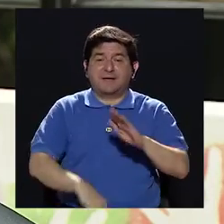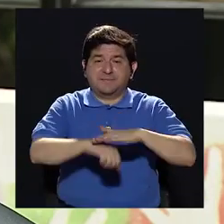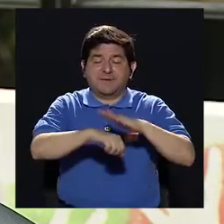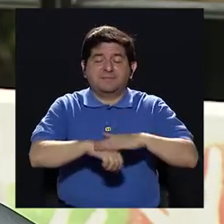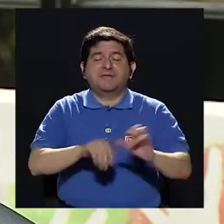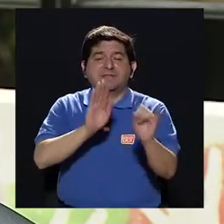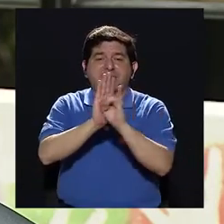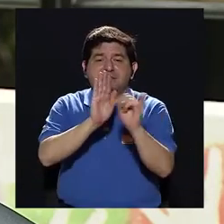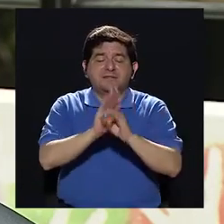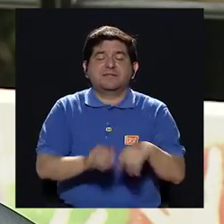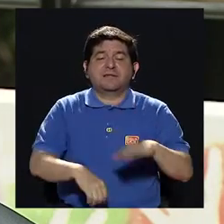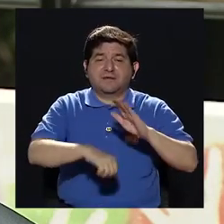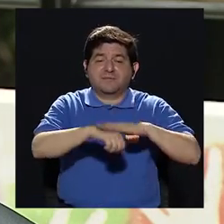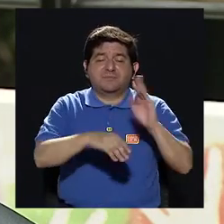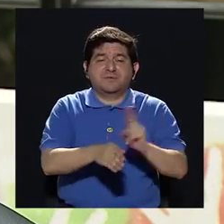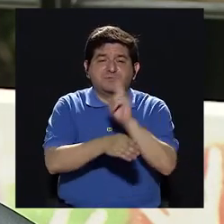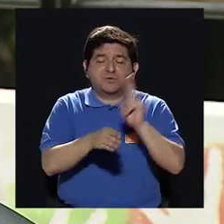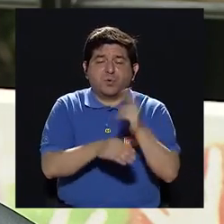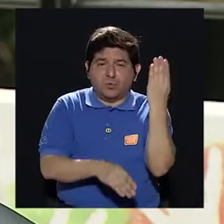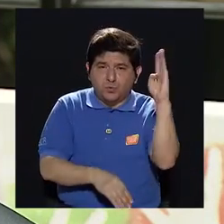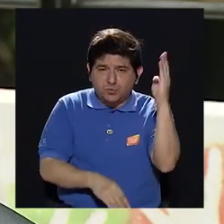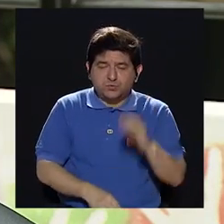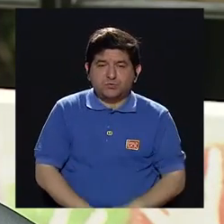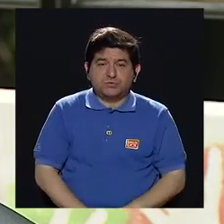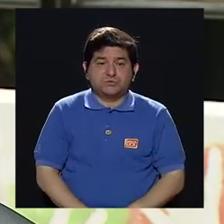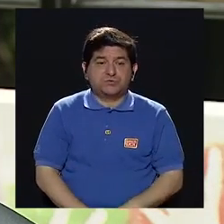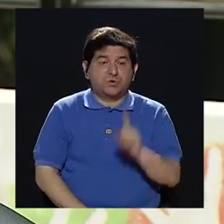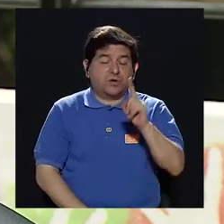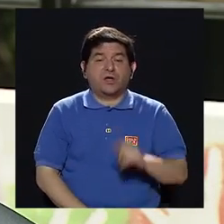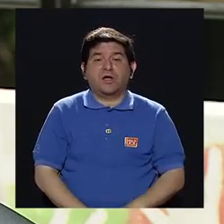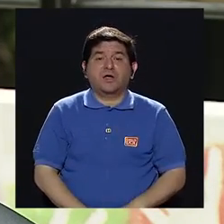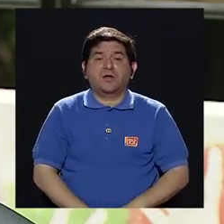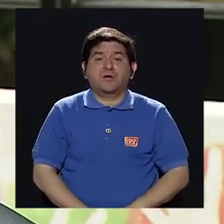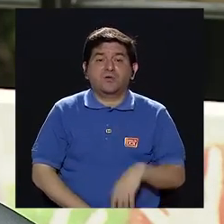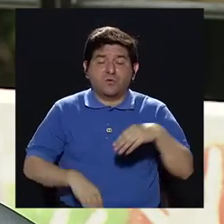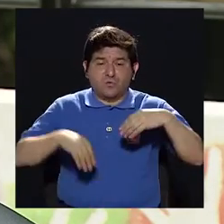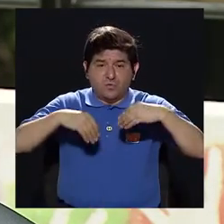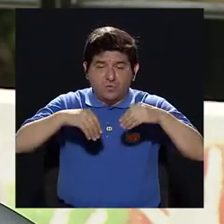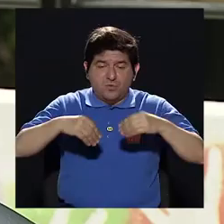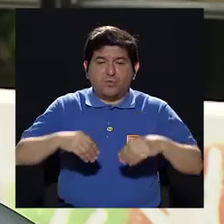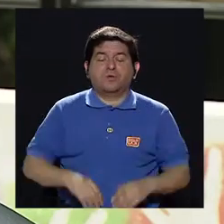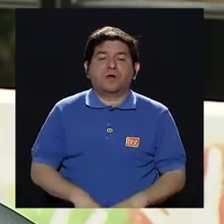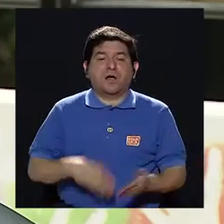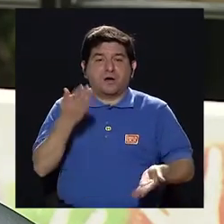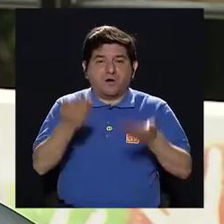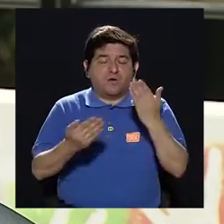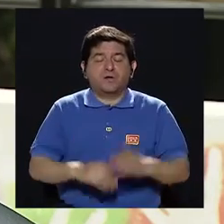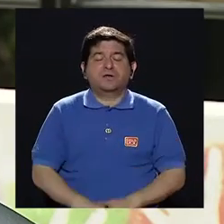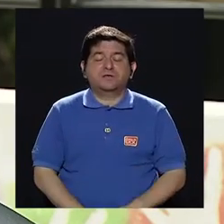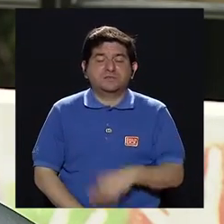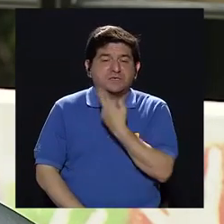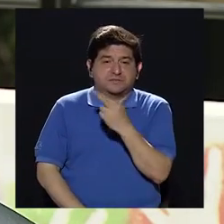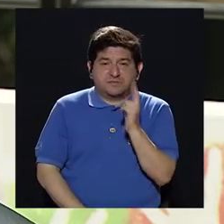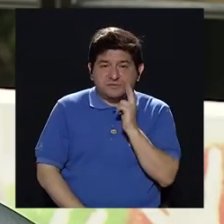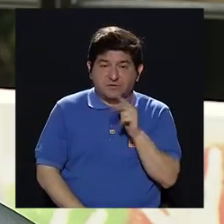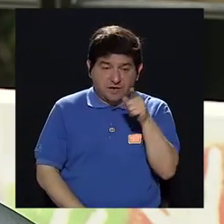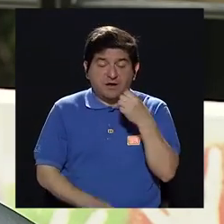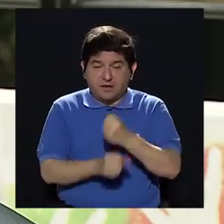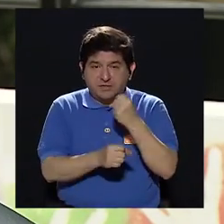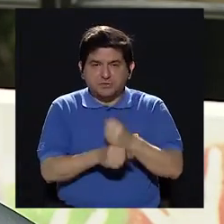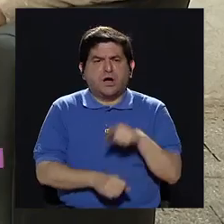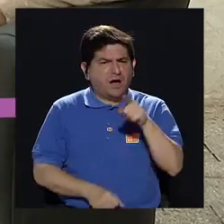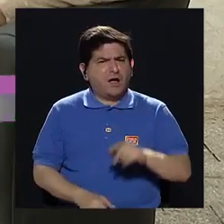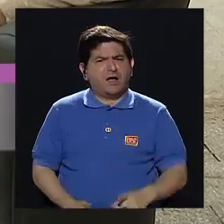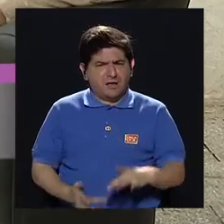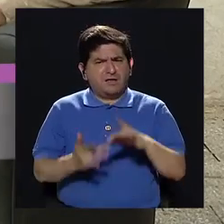al paciente para que le den permiso de utilizar el servicio sanitario en una tienda, en un restaurante. Eso es extraordinario. En eso estamos trabajando más